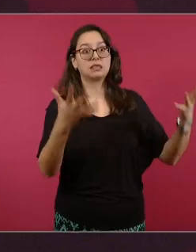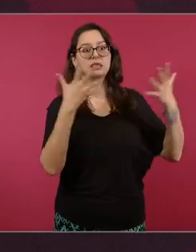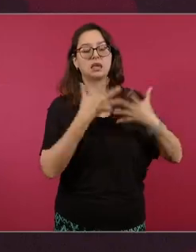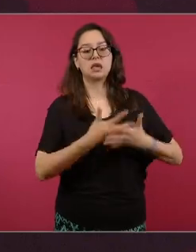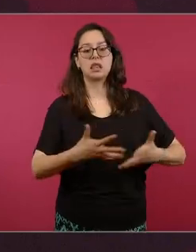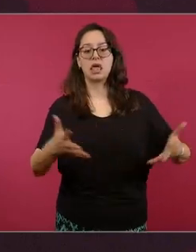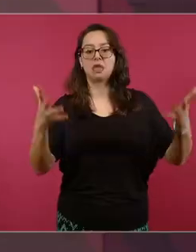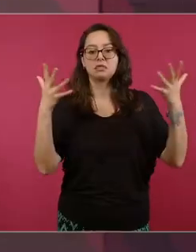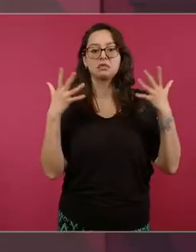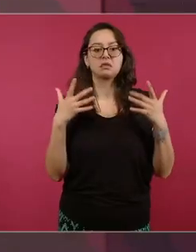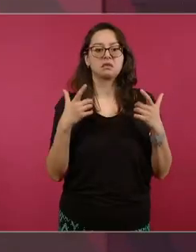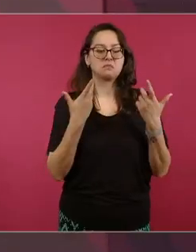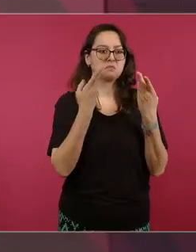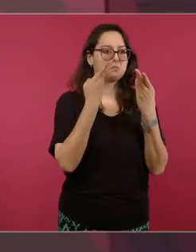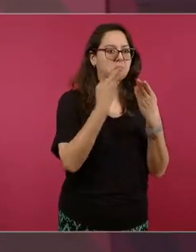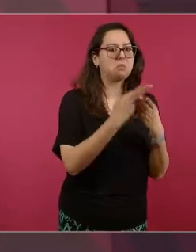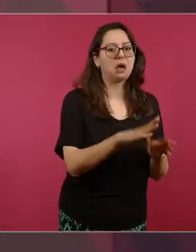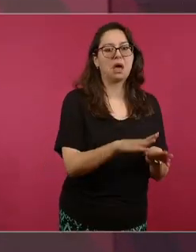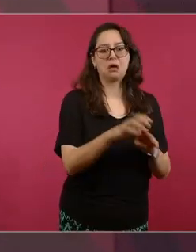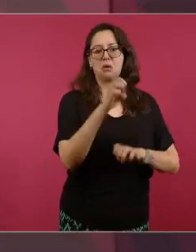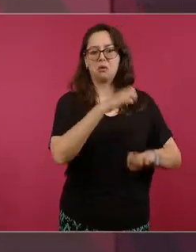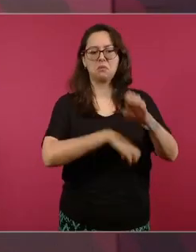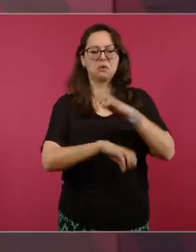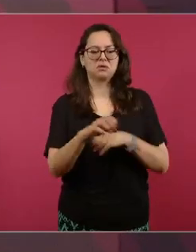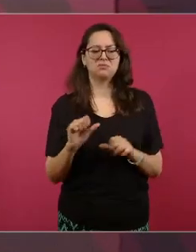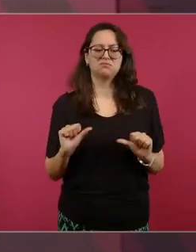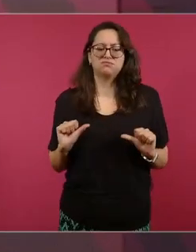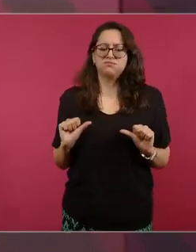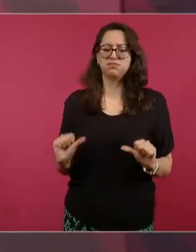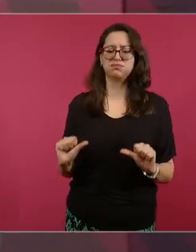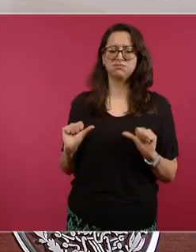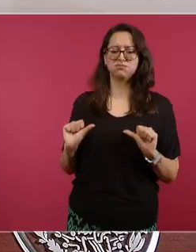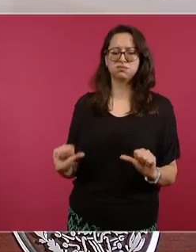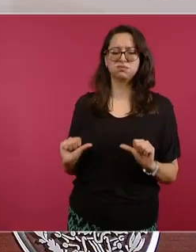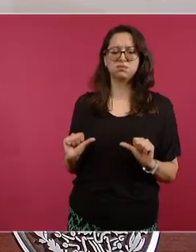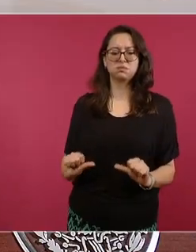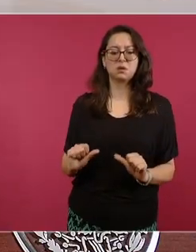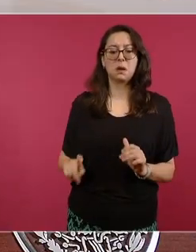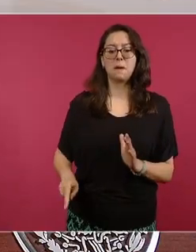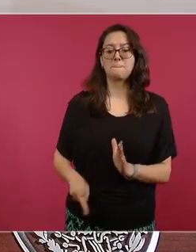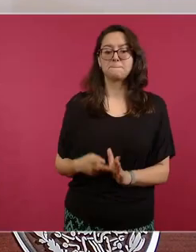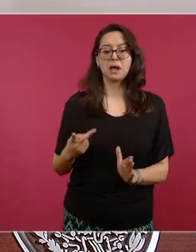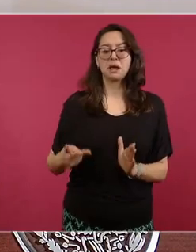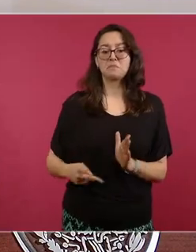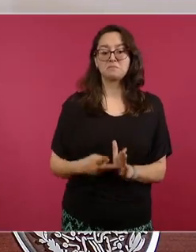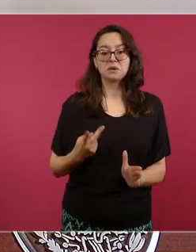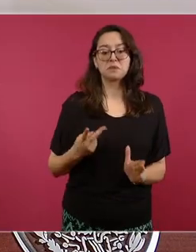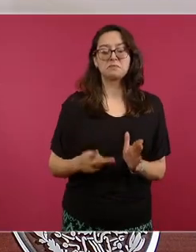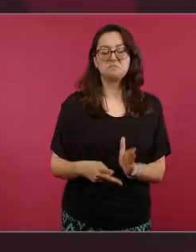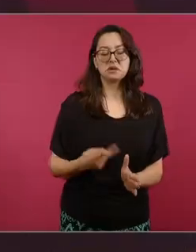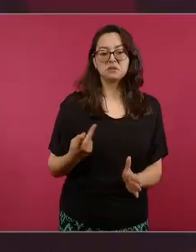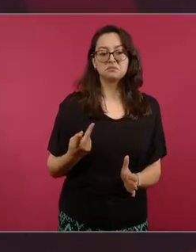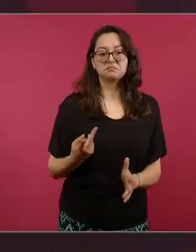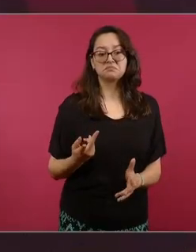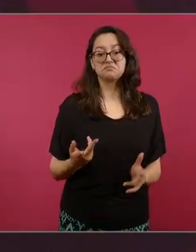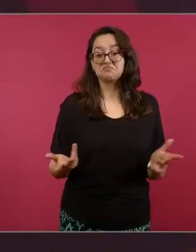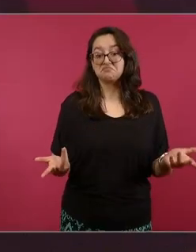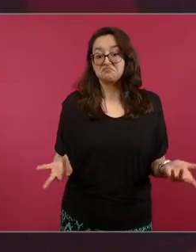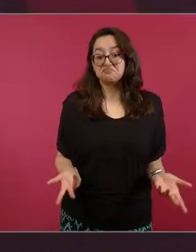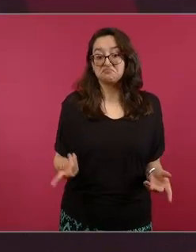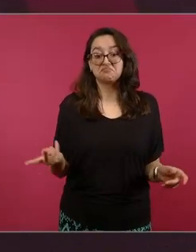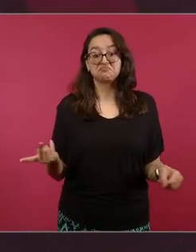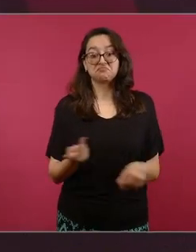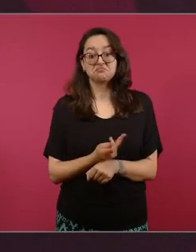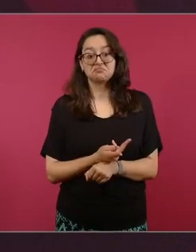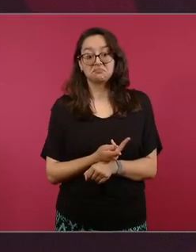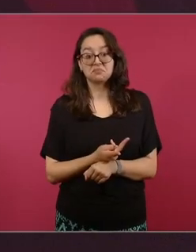financieras y empresariales no era un tema de